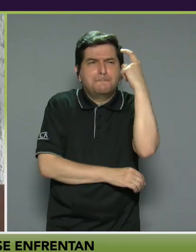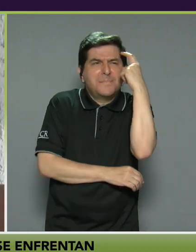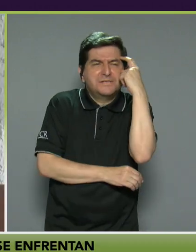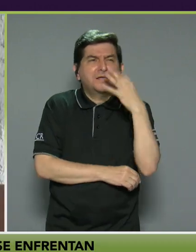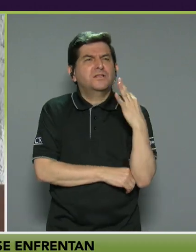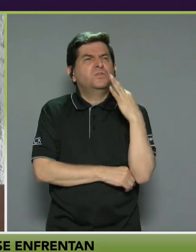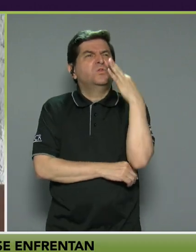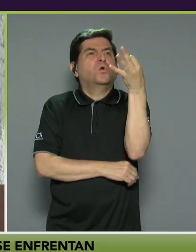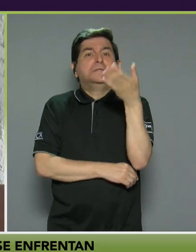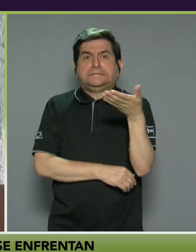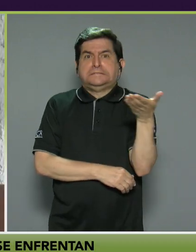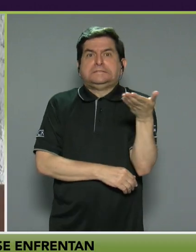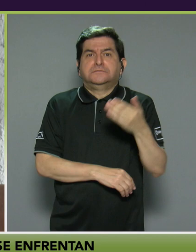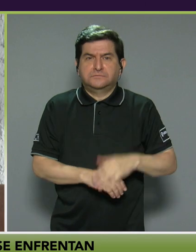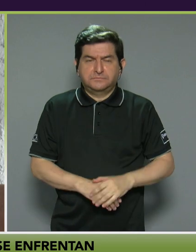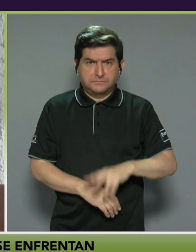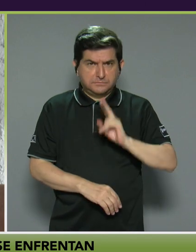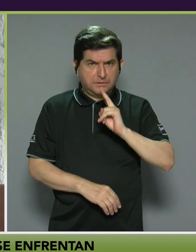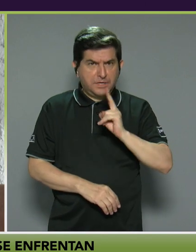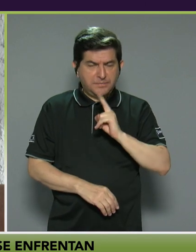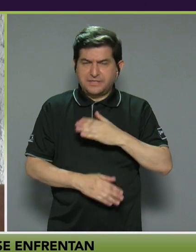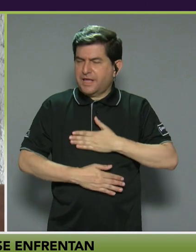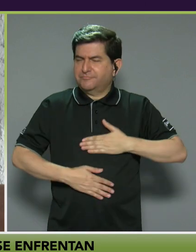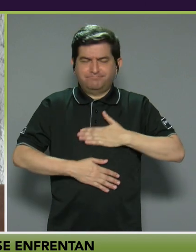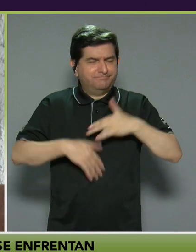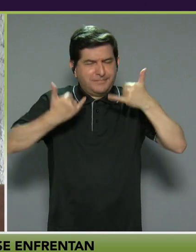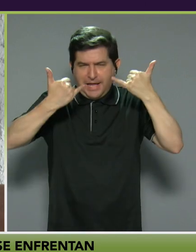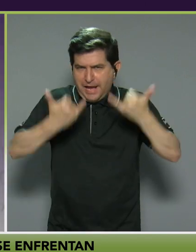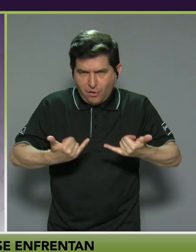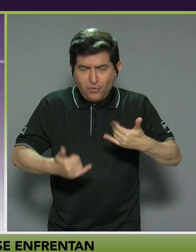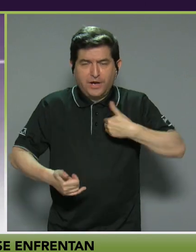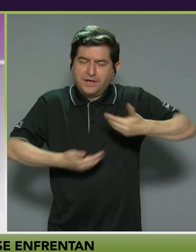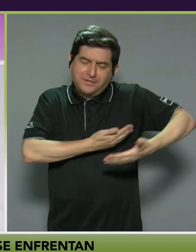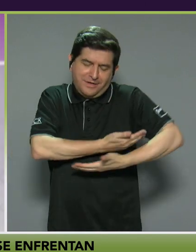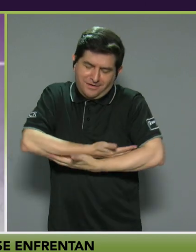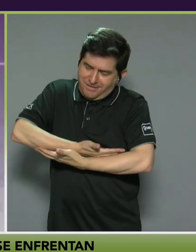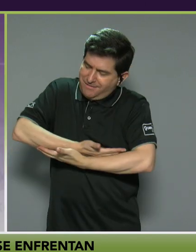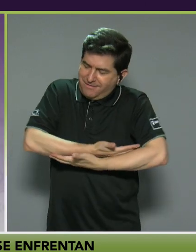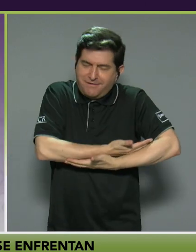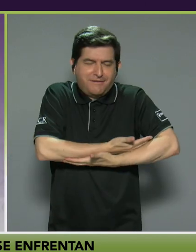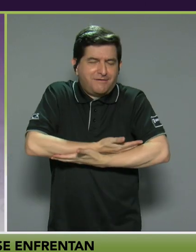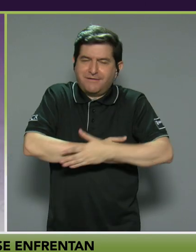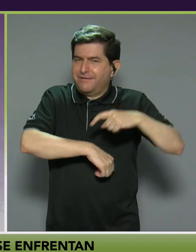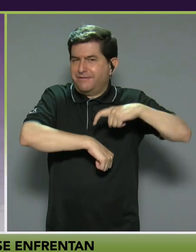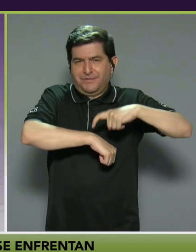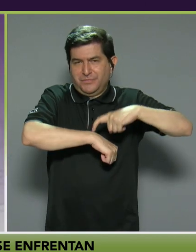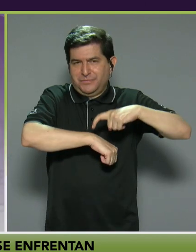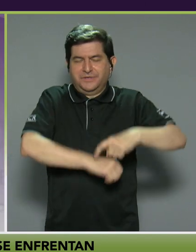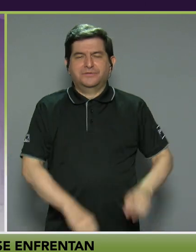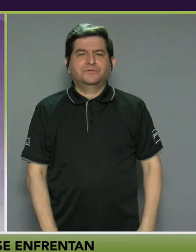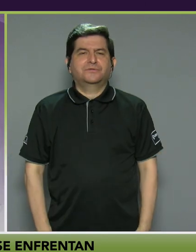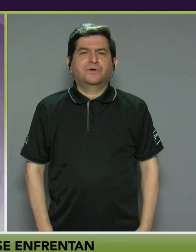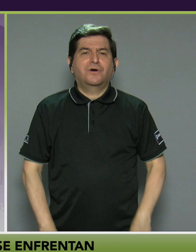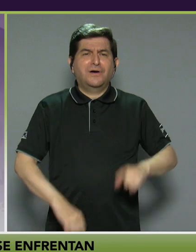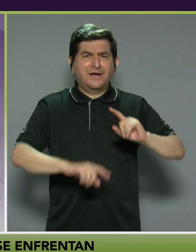en el futuro y en realidad no estás disfrutando el momento que es tener al bebé en ese instante. Pasamos por etapas igual, como